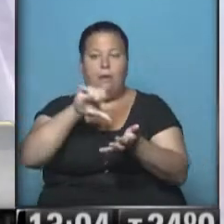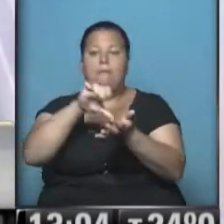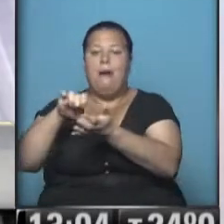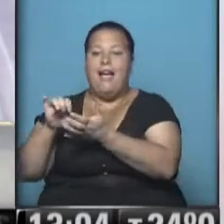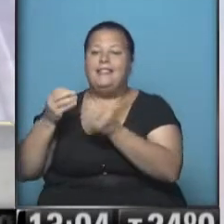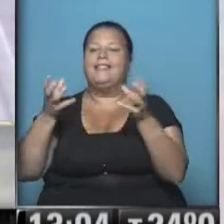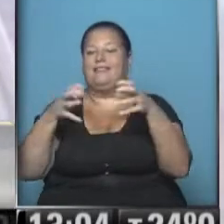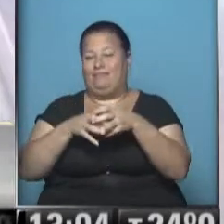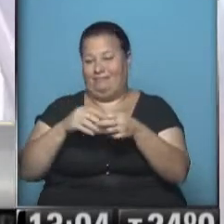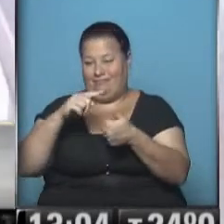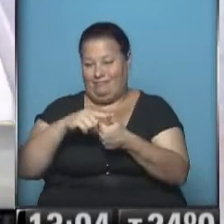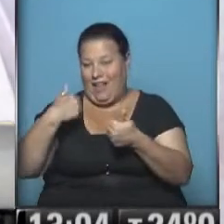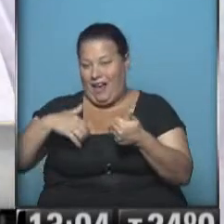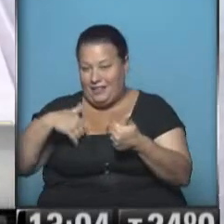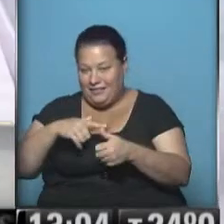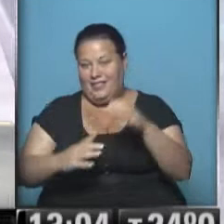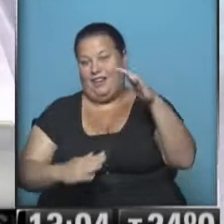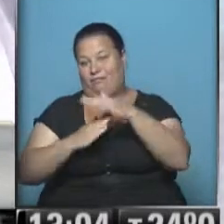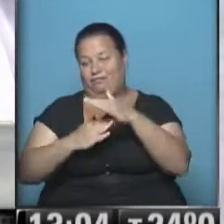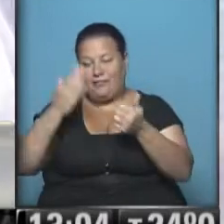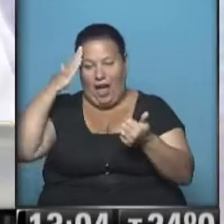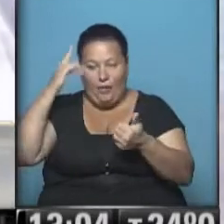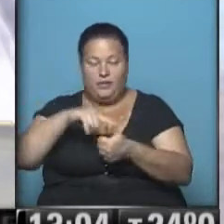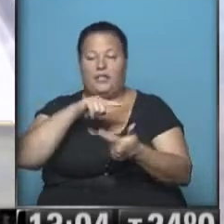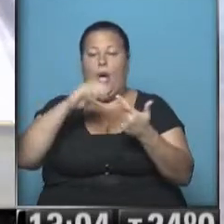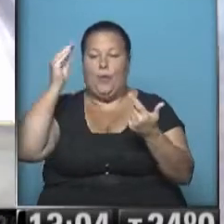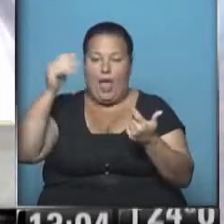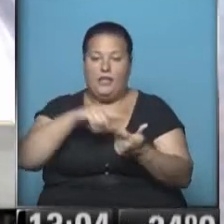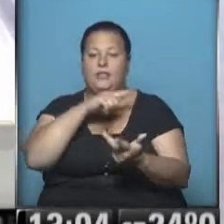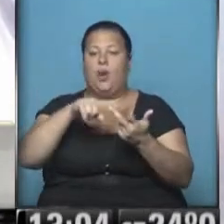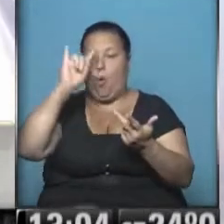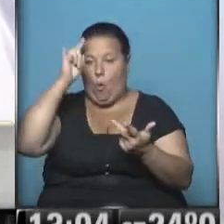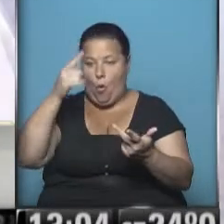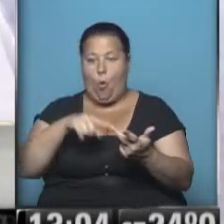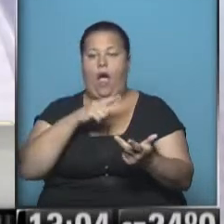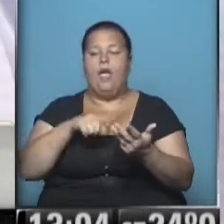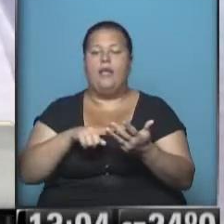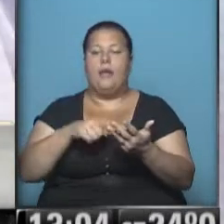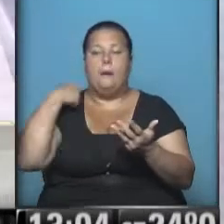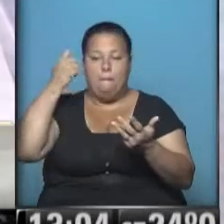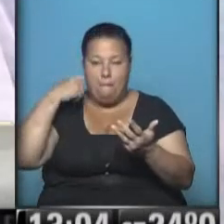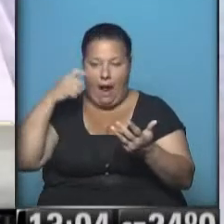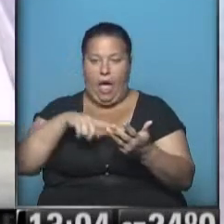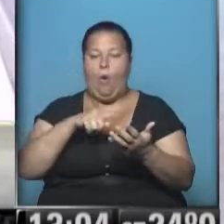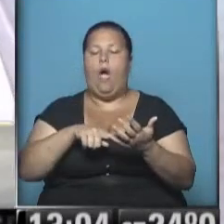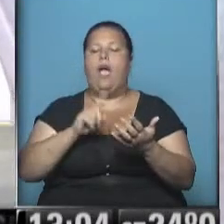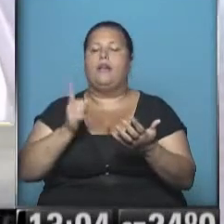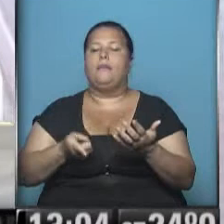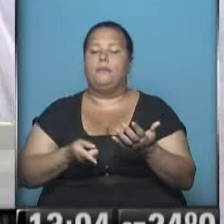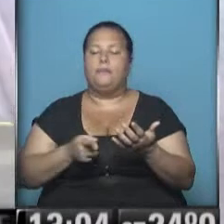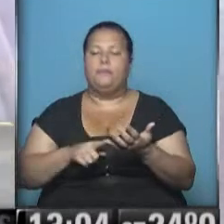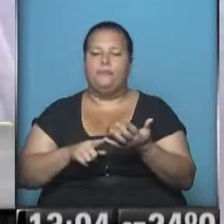integrantes, por supuesto, la Argentina como anfitriona, Brasil, Uruguay, Paraguay, también